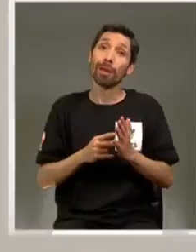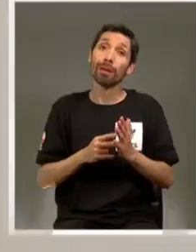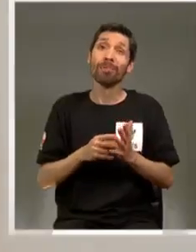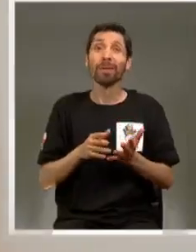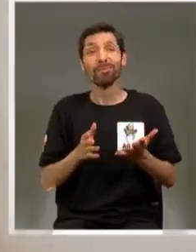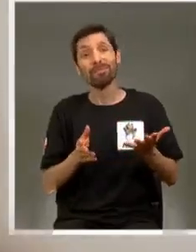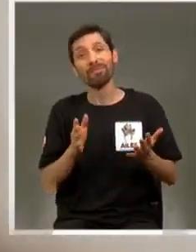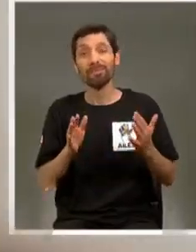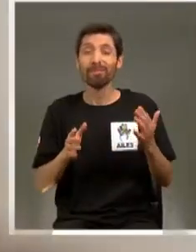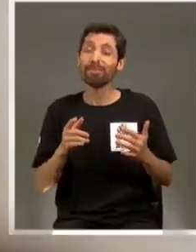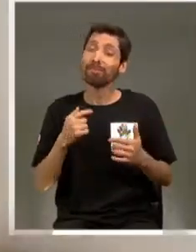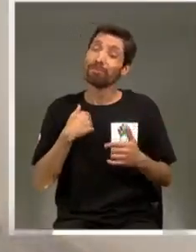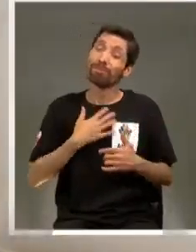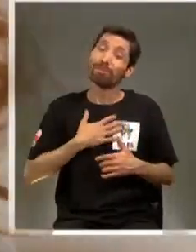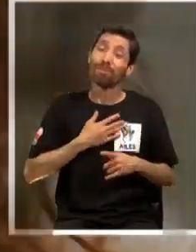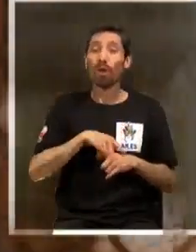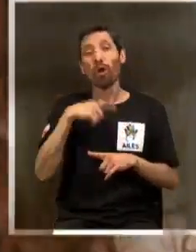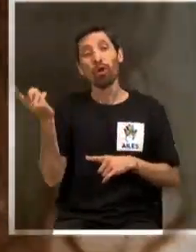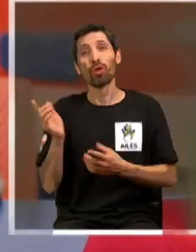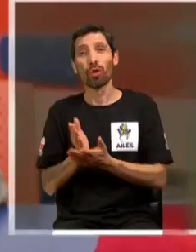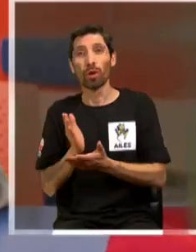quizás quiero ir a otro colegio.